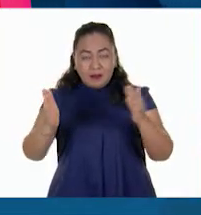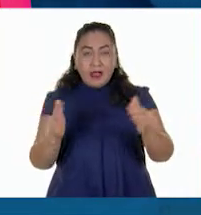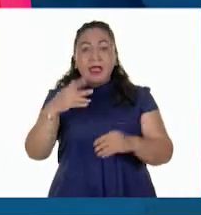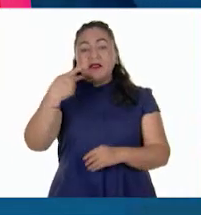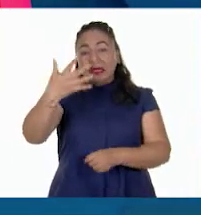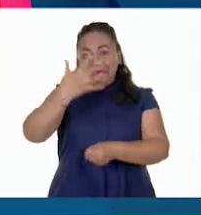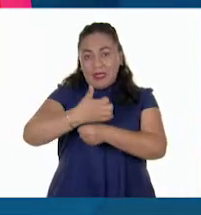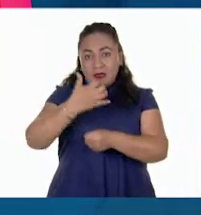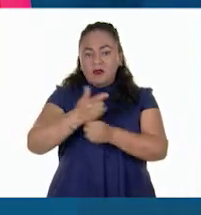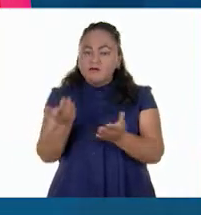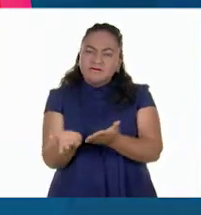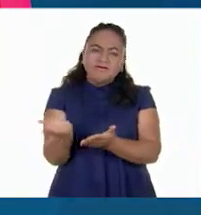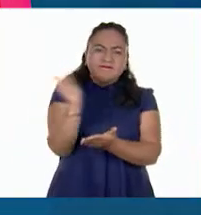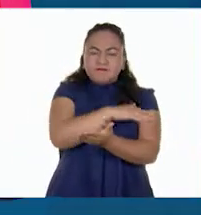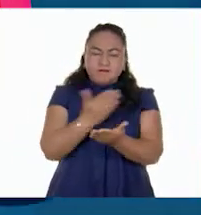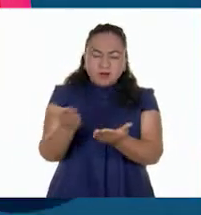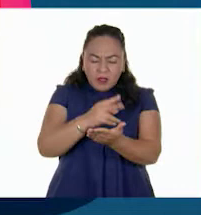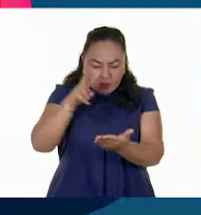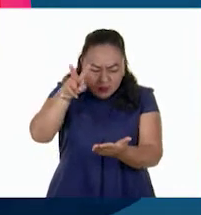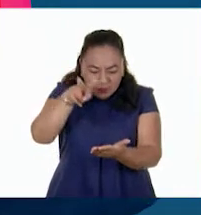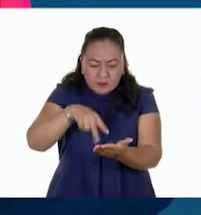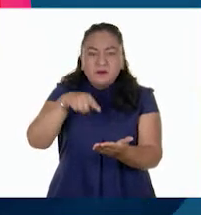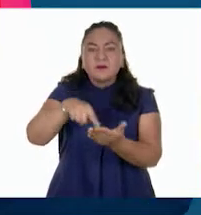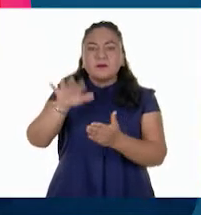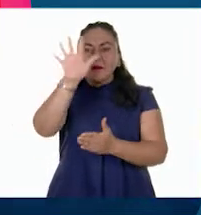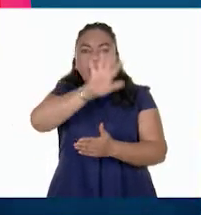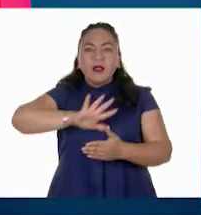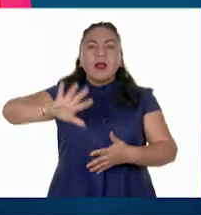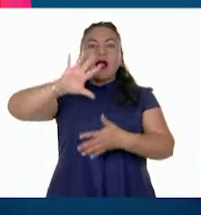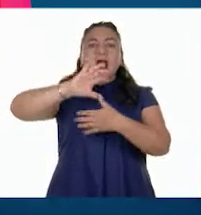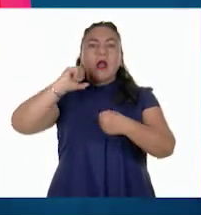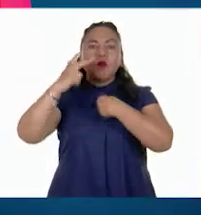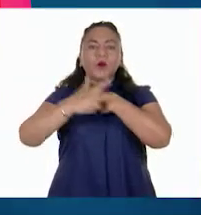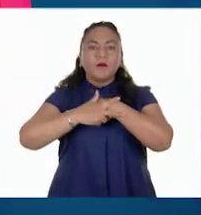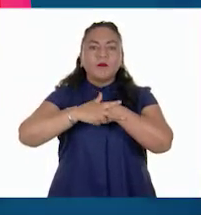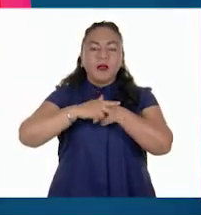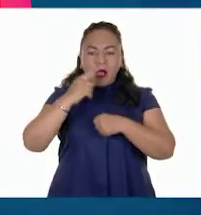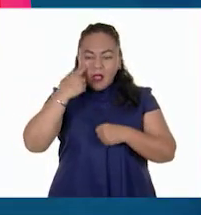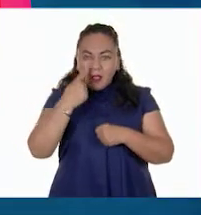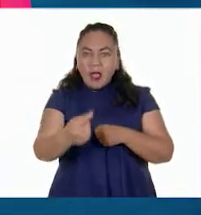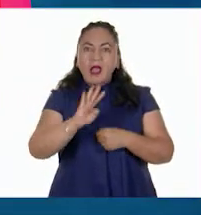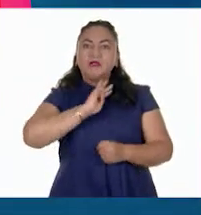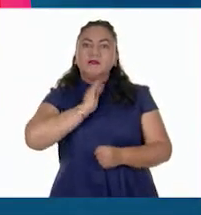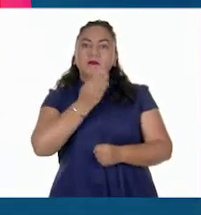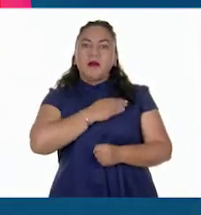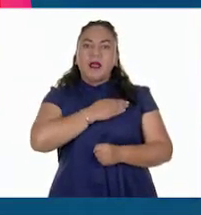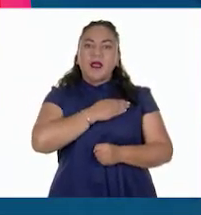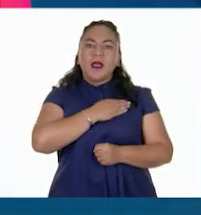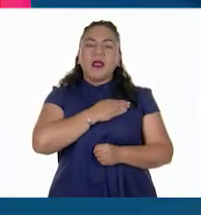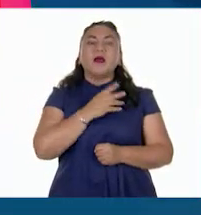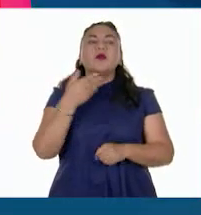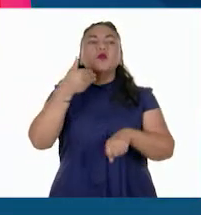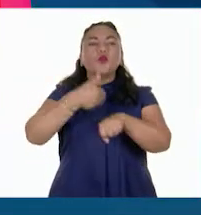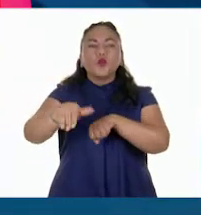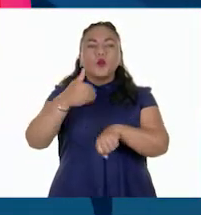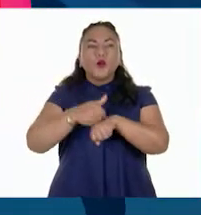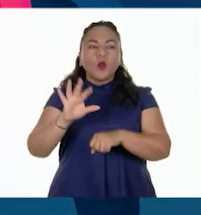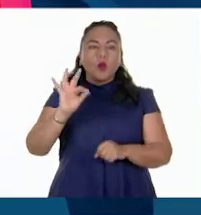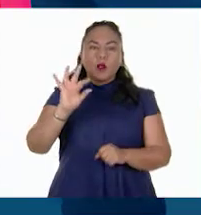Quinto Grado, podemos encontrar en el continente europeo a España, identificado en la simbología con el número